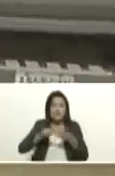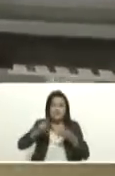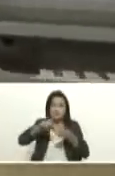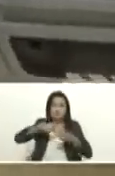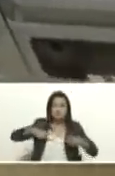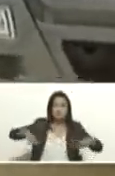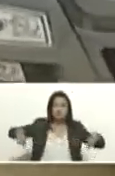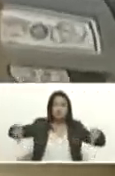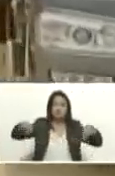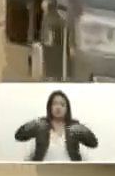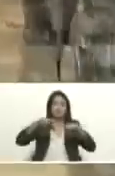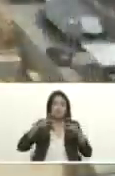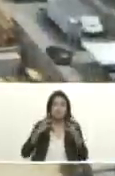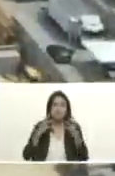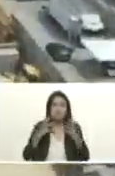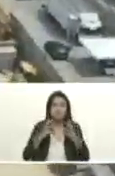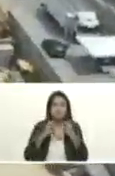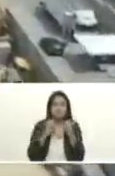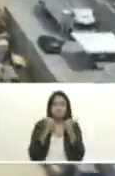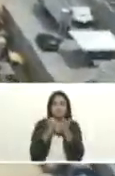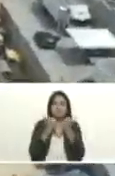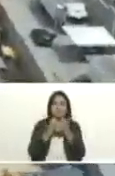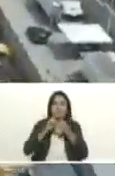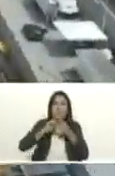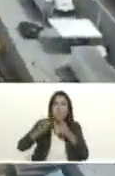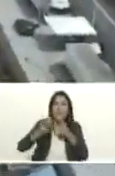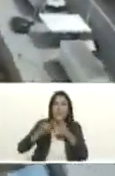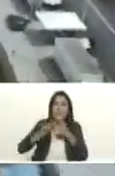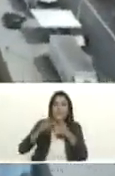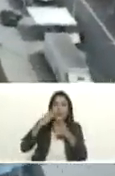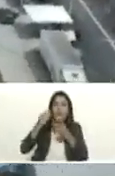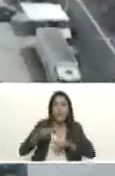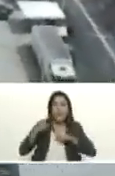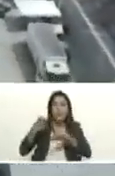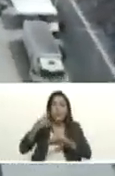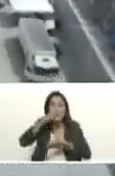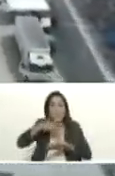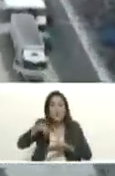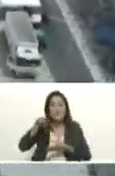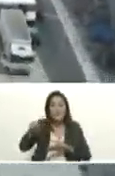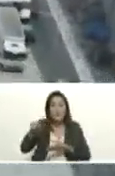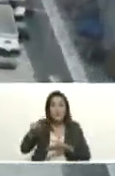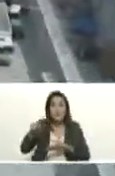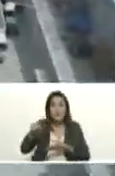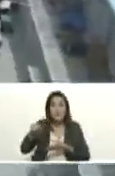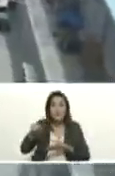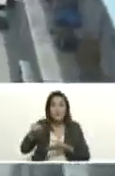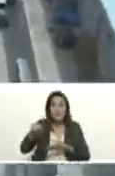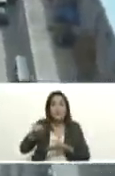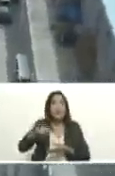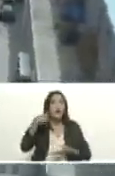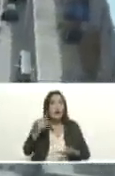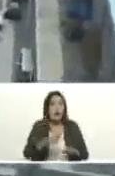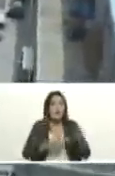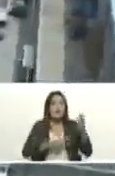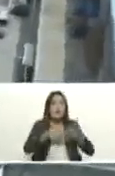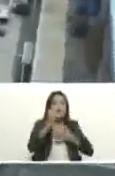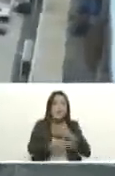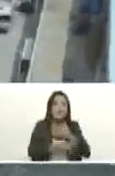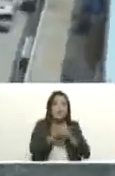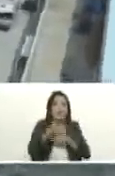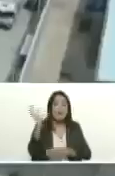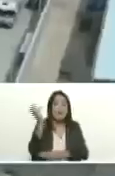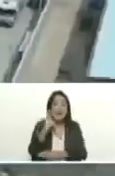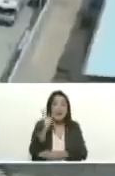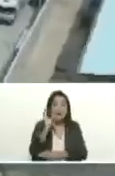llenos de materiales para nuestro pueblo como usted lo indicó y en efecto bueno tenemos proyectos en la gran caracas estos